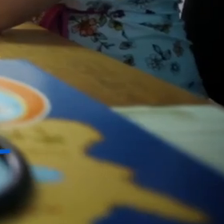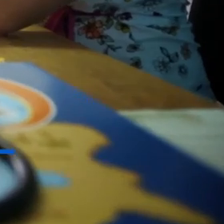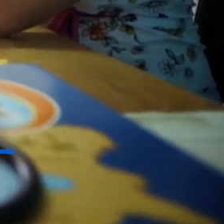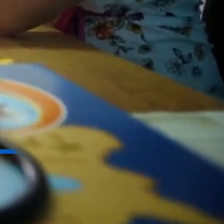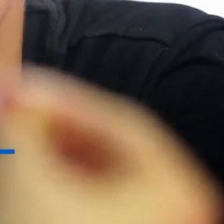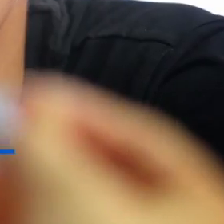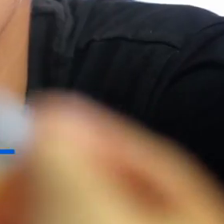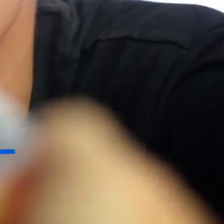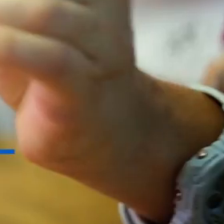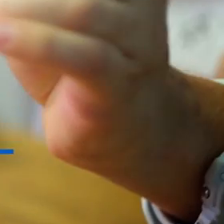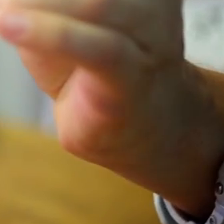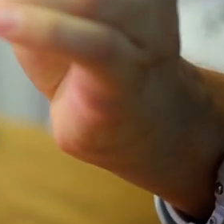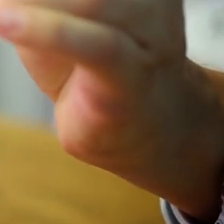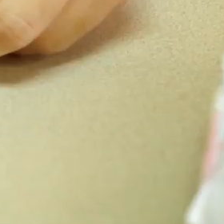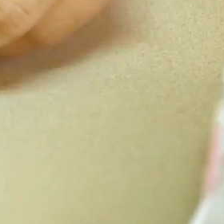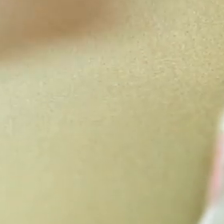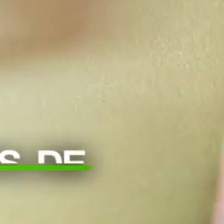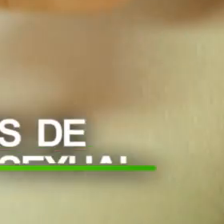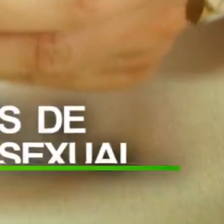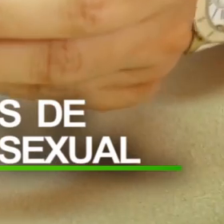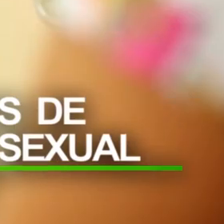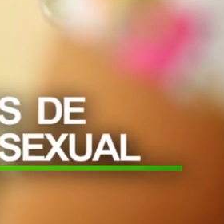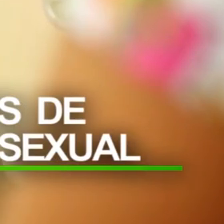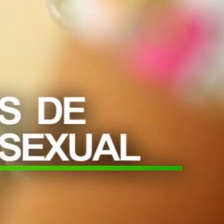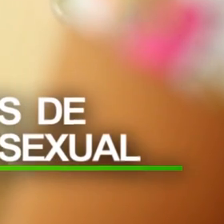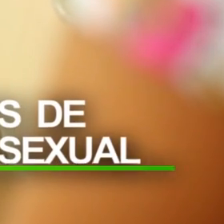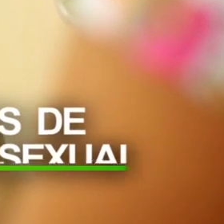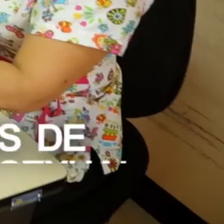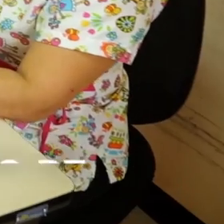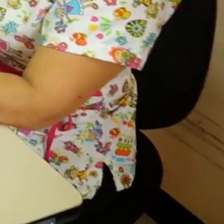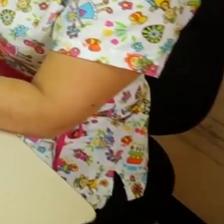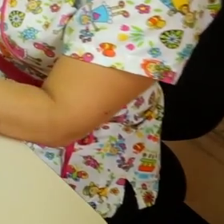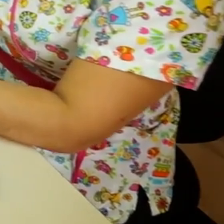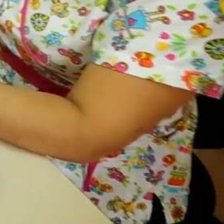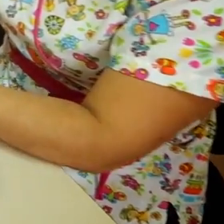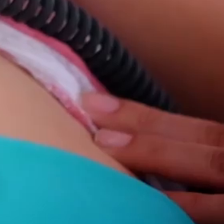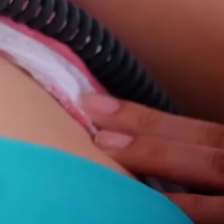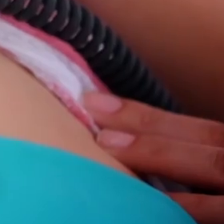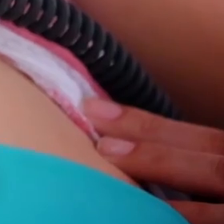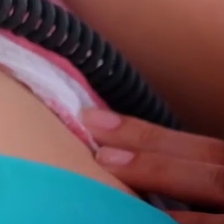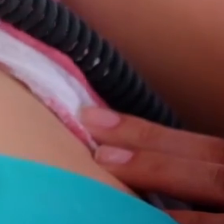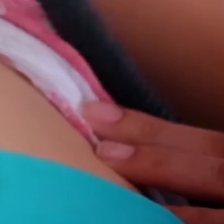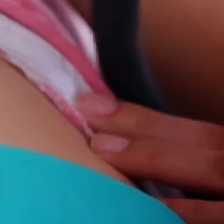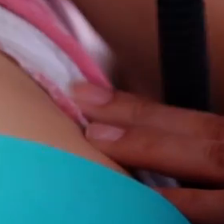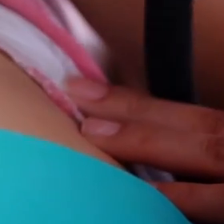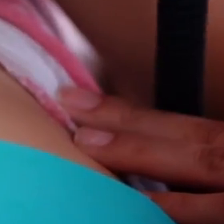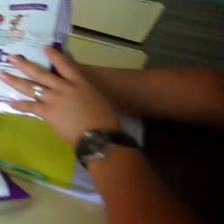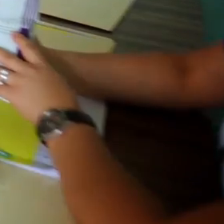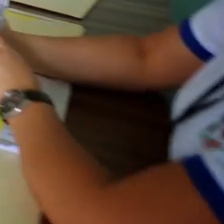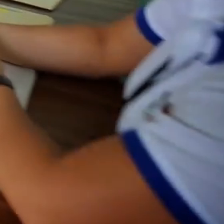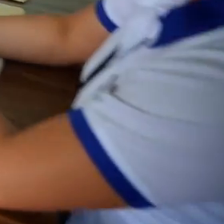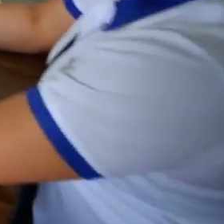Nos asesora en metas anticonceptivos y de protección contra infección y transmisión sexual, servicios de atención durante y después del